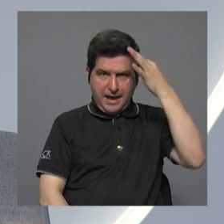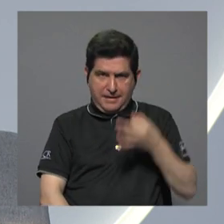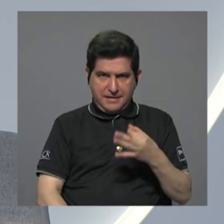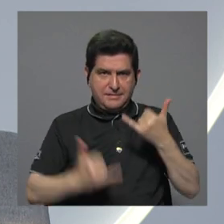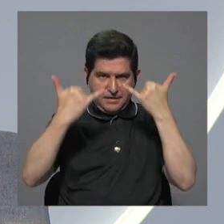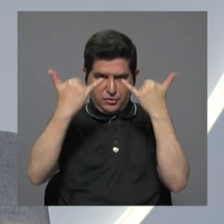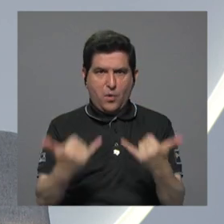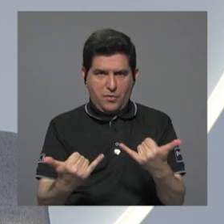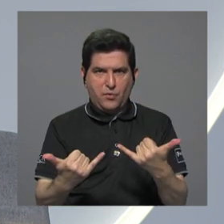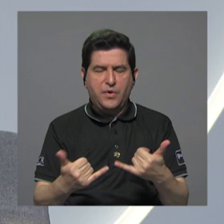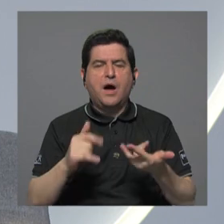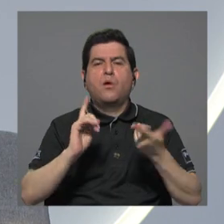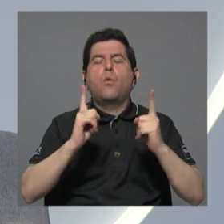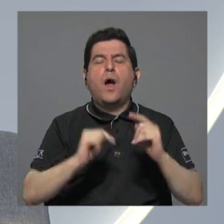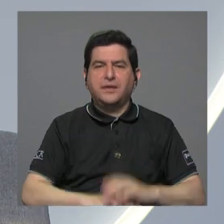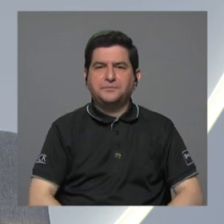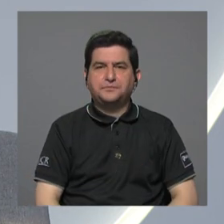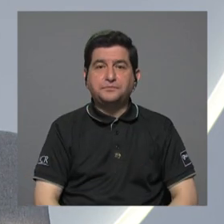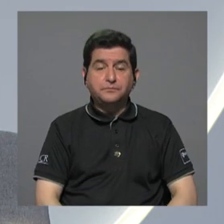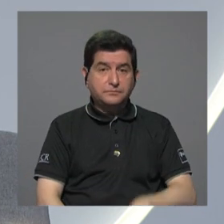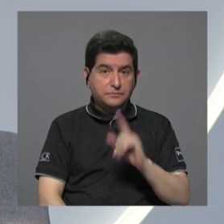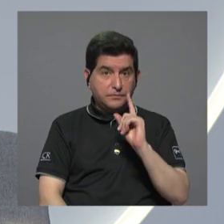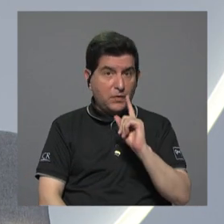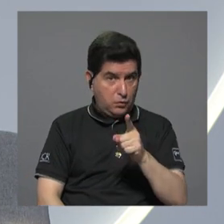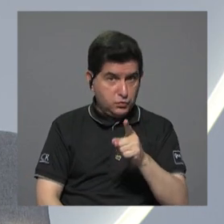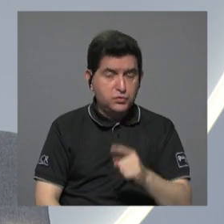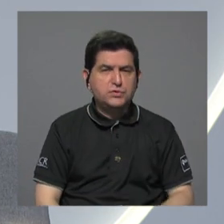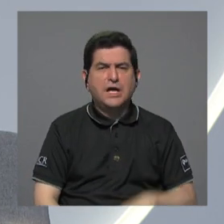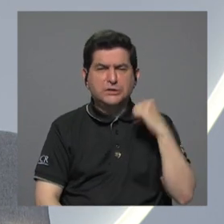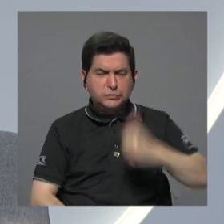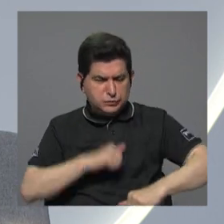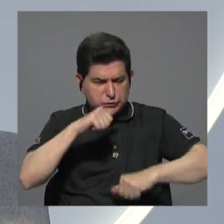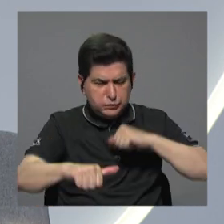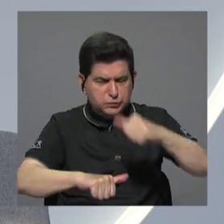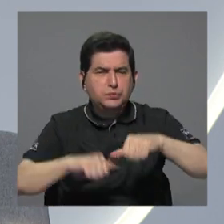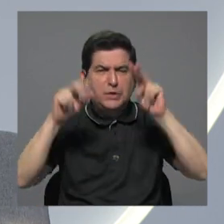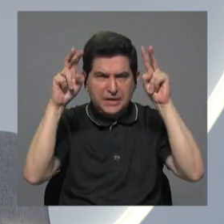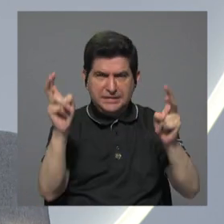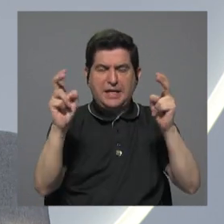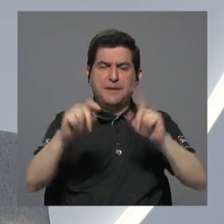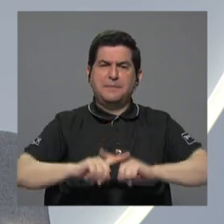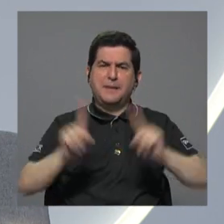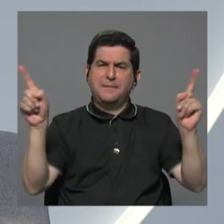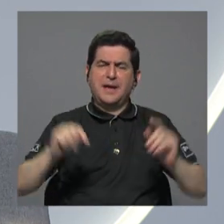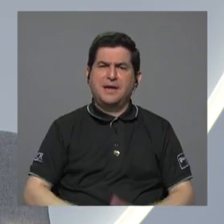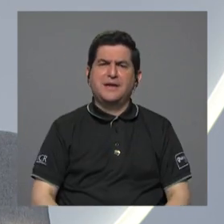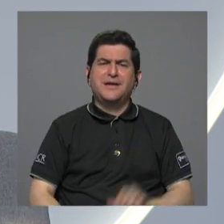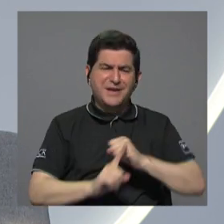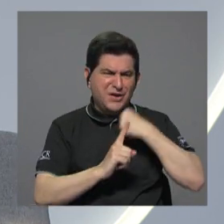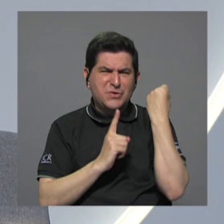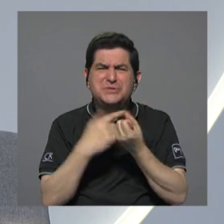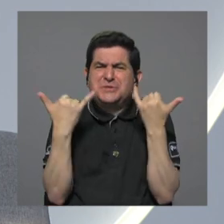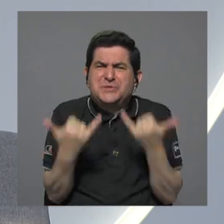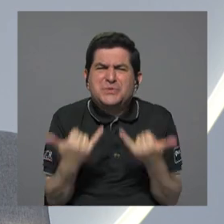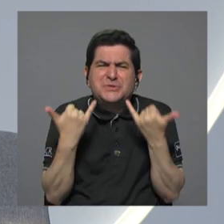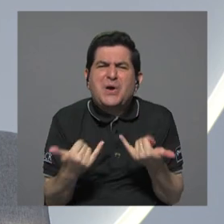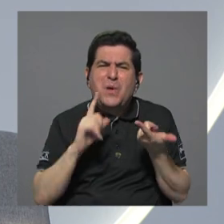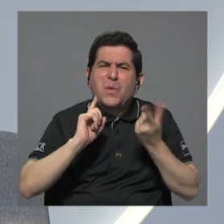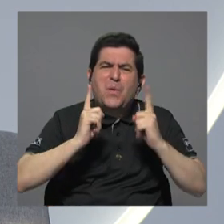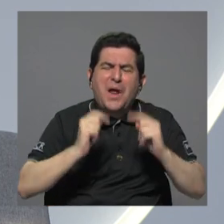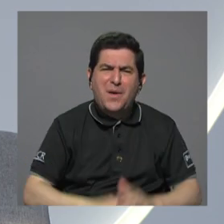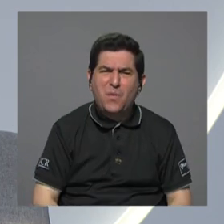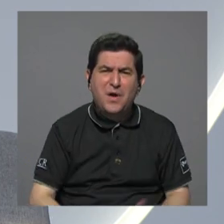en este momento, porque bueno, ha sido usted muy beligerante en torno a este tema, pero cuál es la situación en este momento